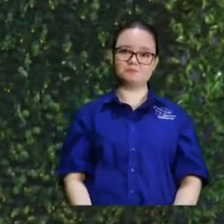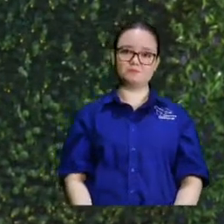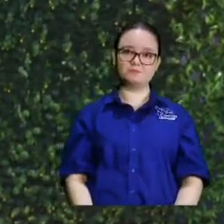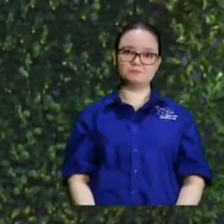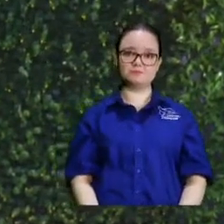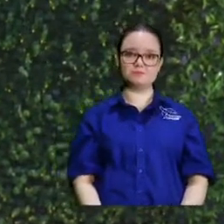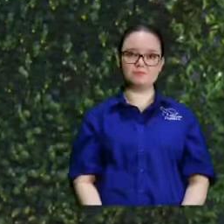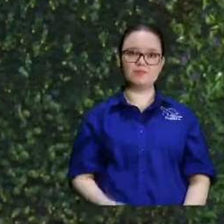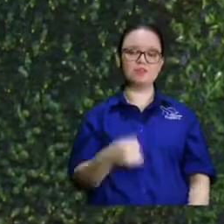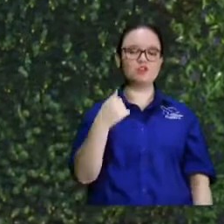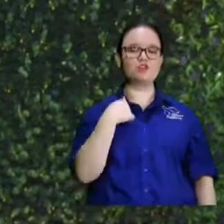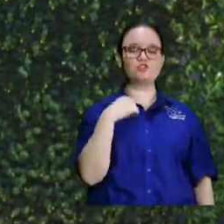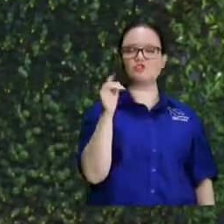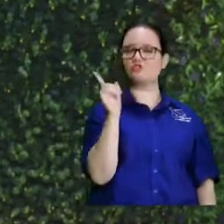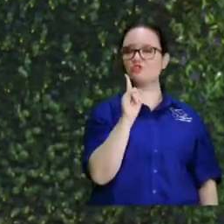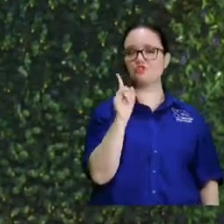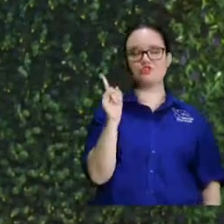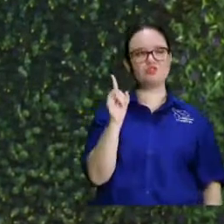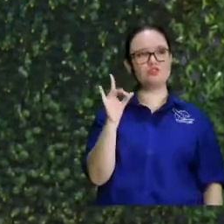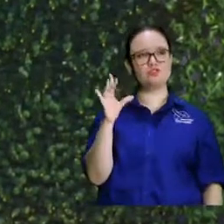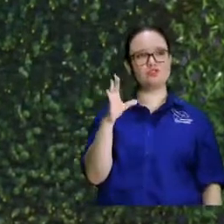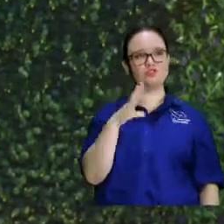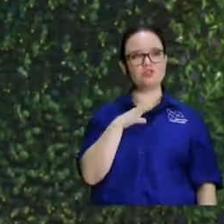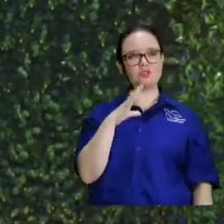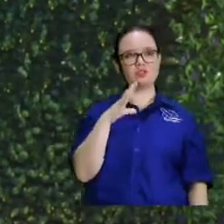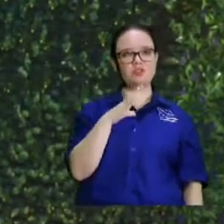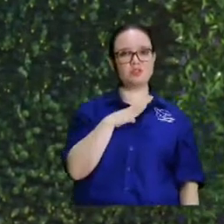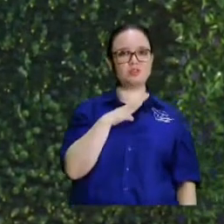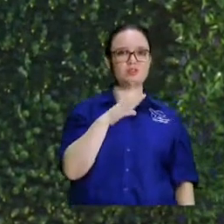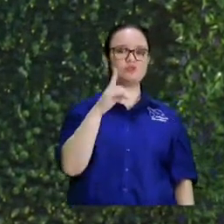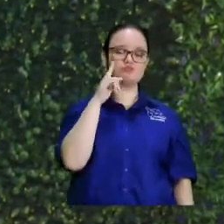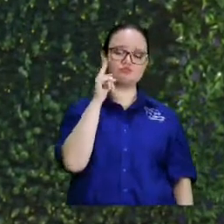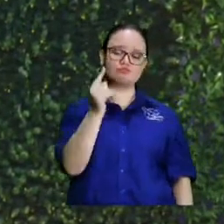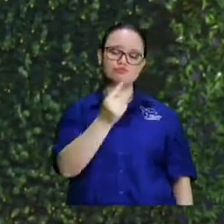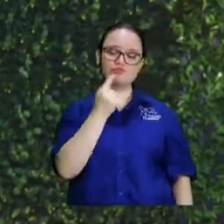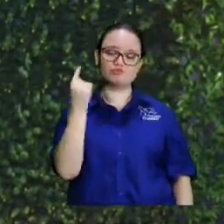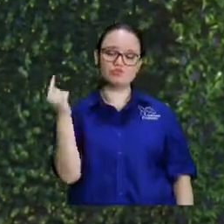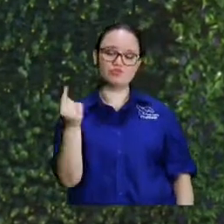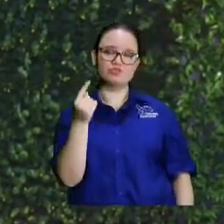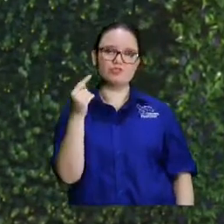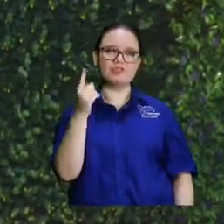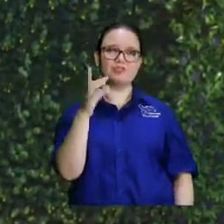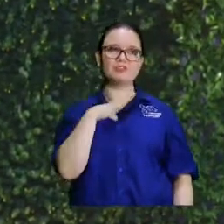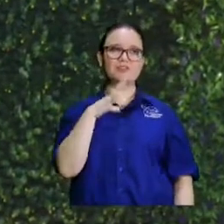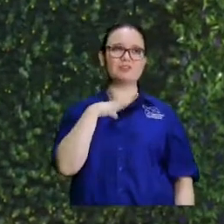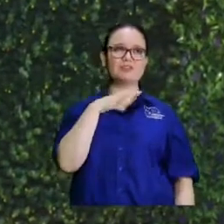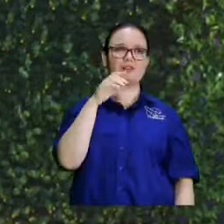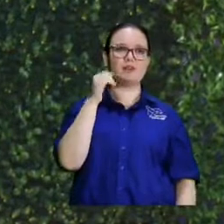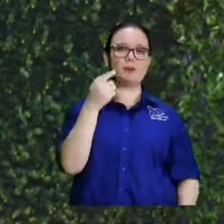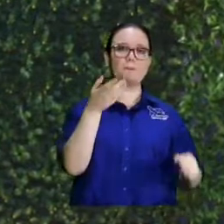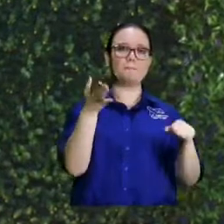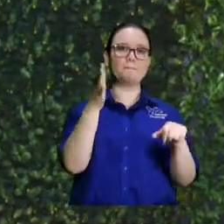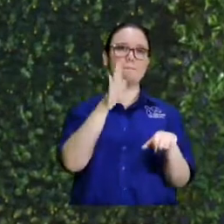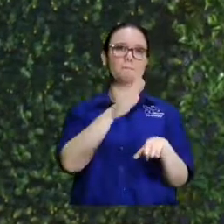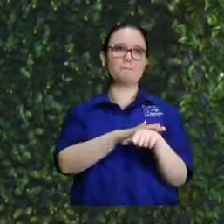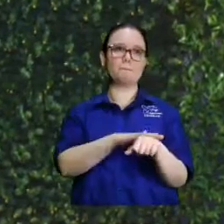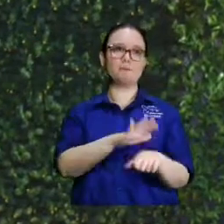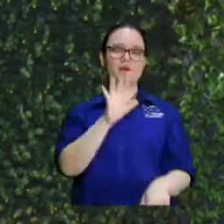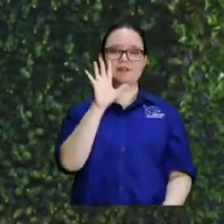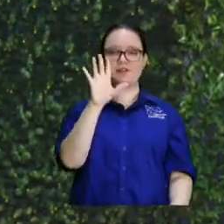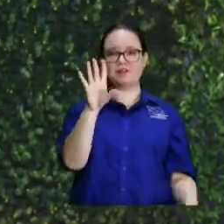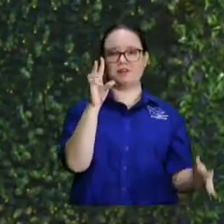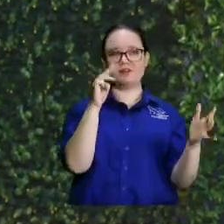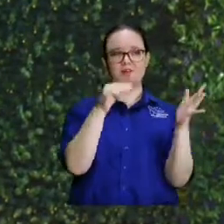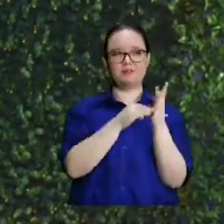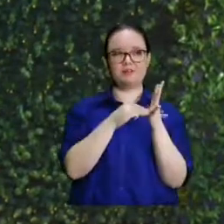yo no ando buscando tener más de cinco mil amigos es lo que le permite en la página personal a uno